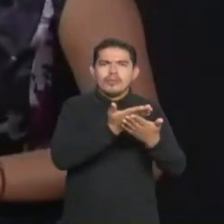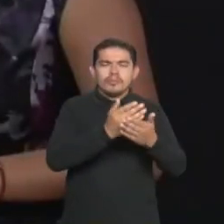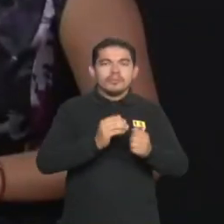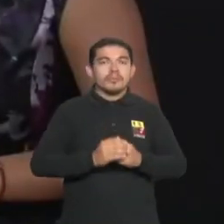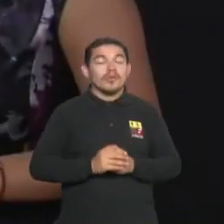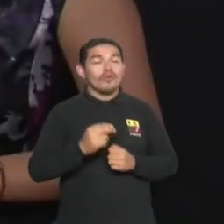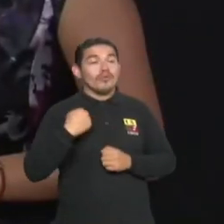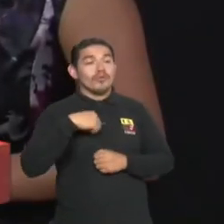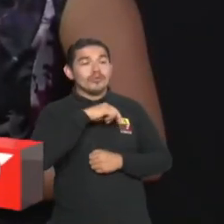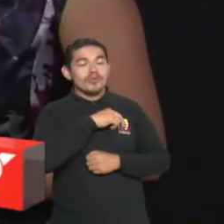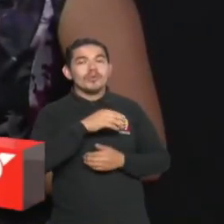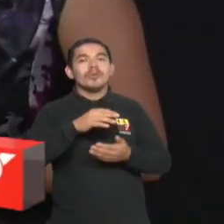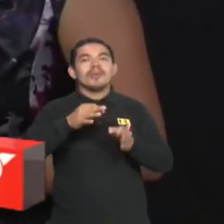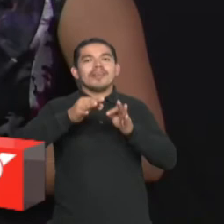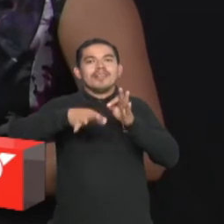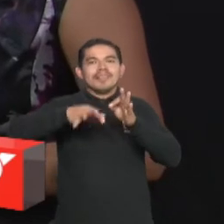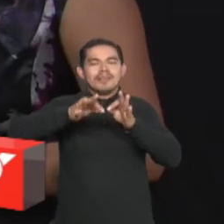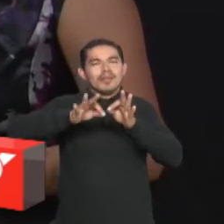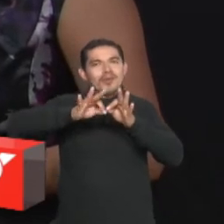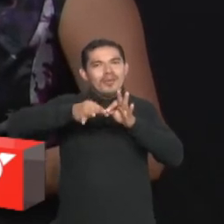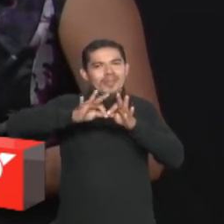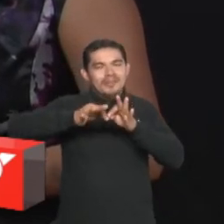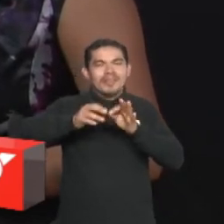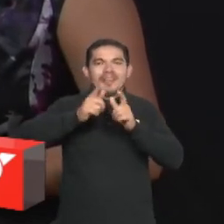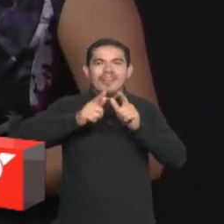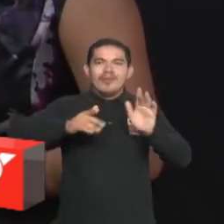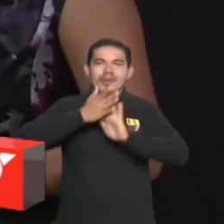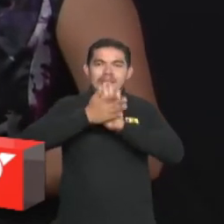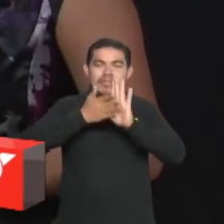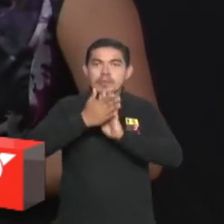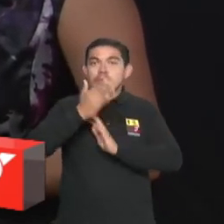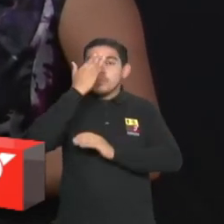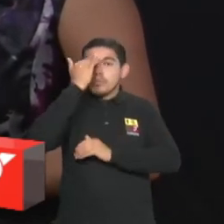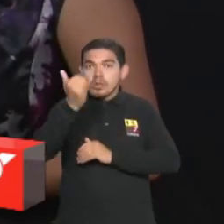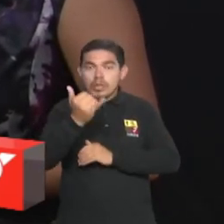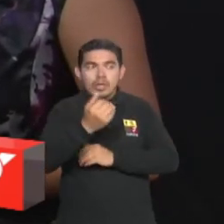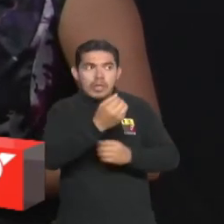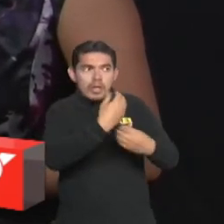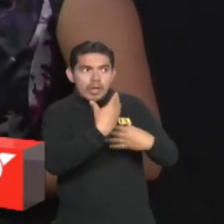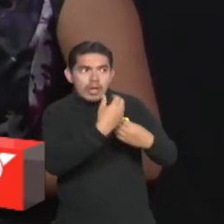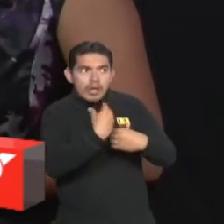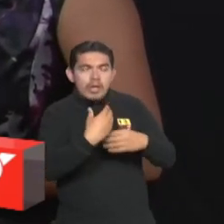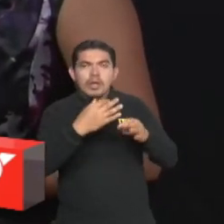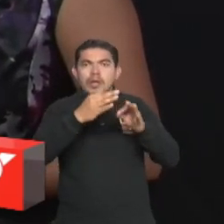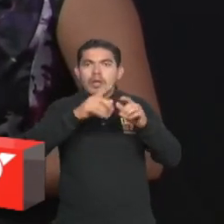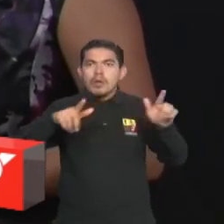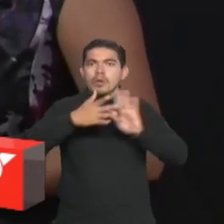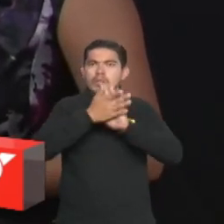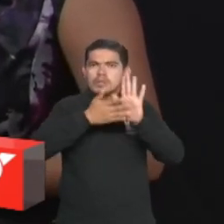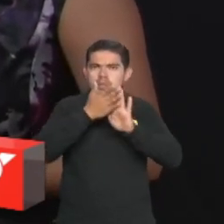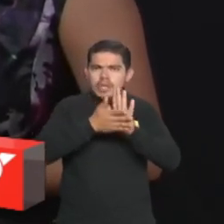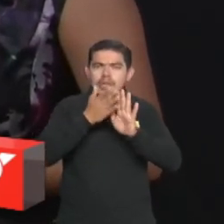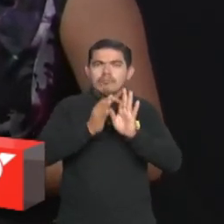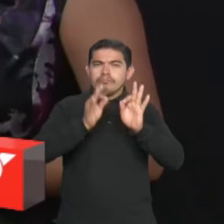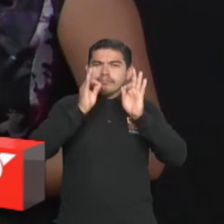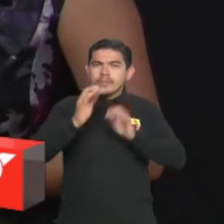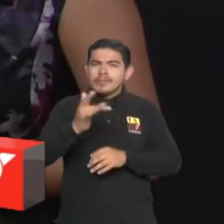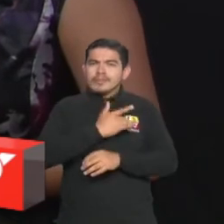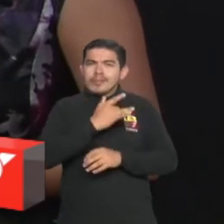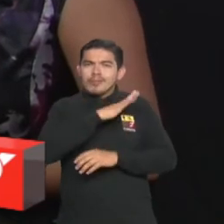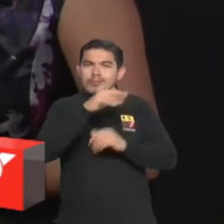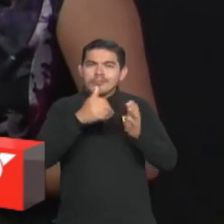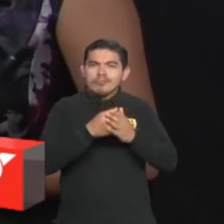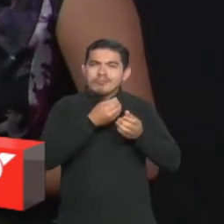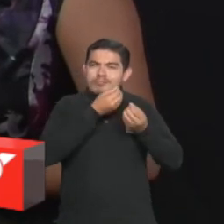intérpretes de lengua de señas, debido a que nosotros interpretamos el sentido de la lengua de señas, más no hacemos seña-palabra, lo que es en